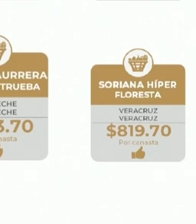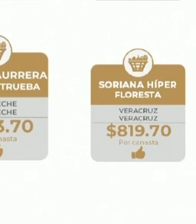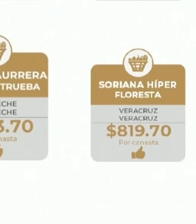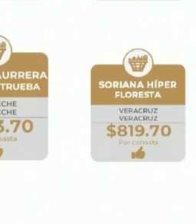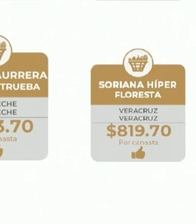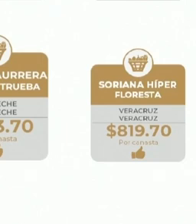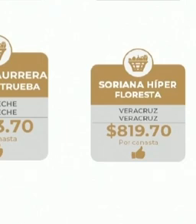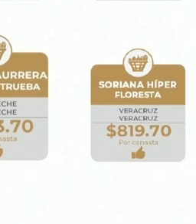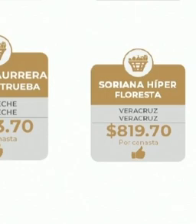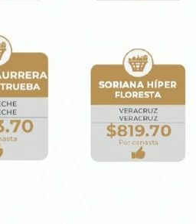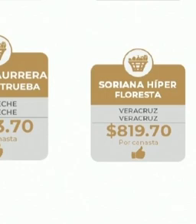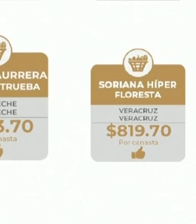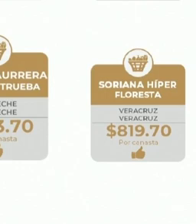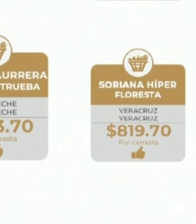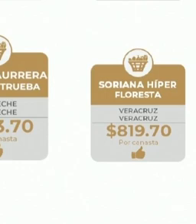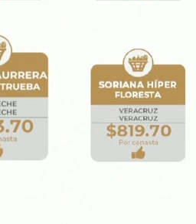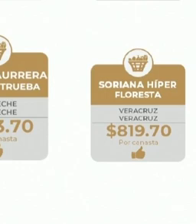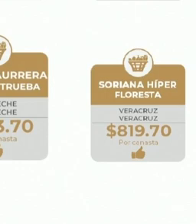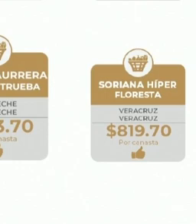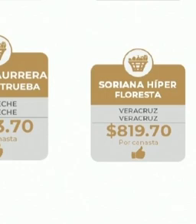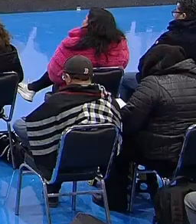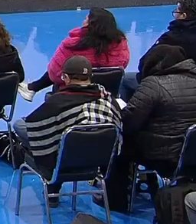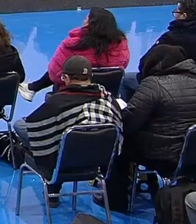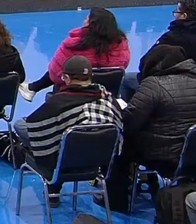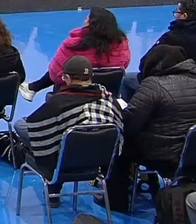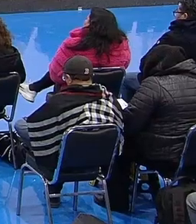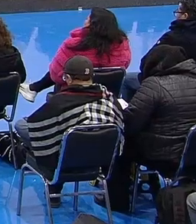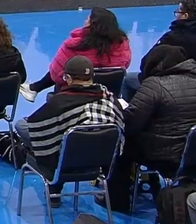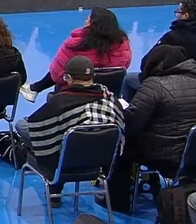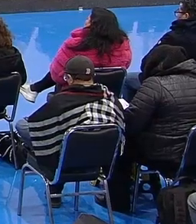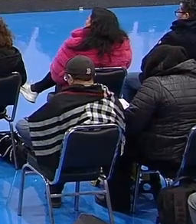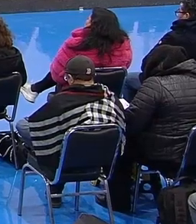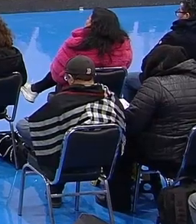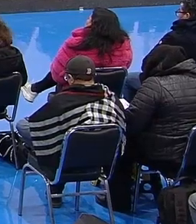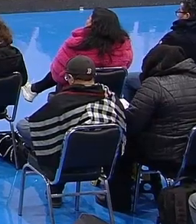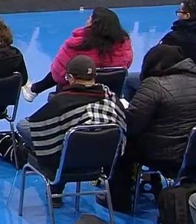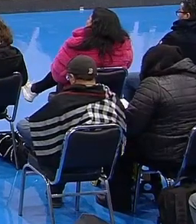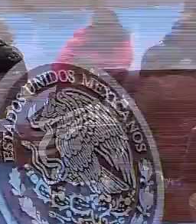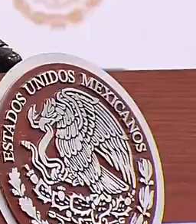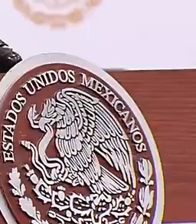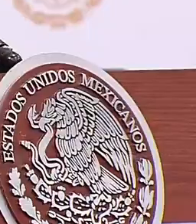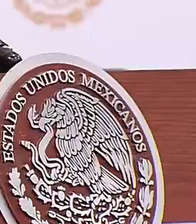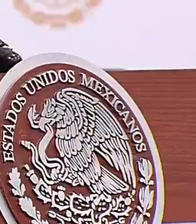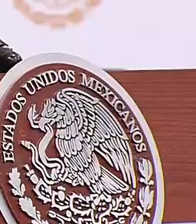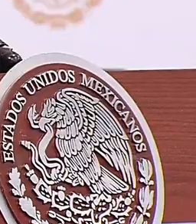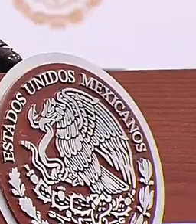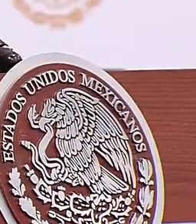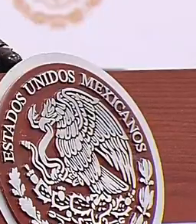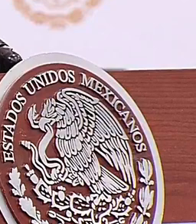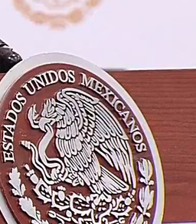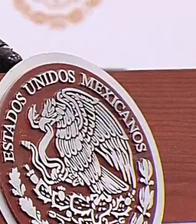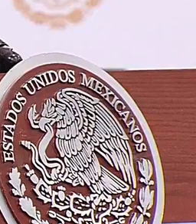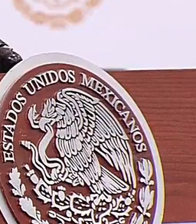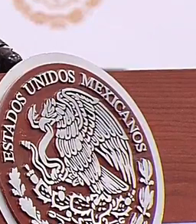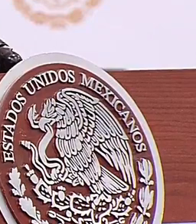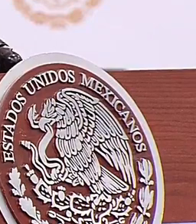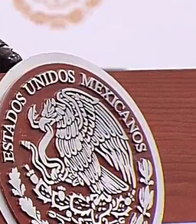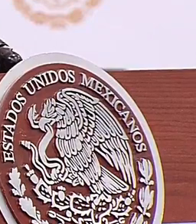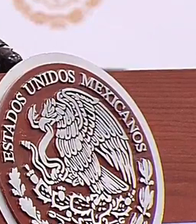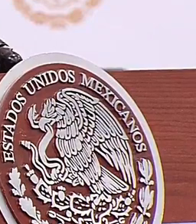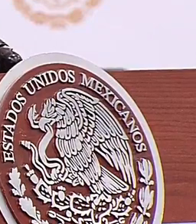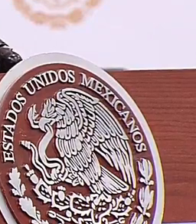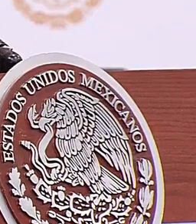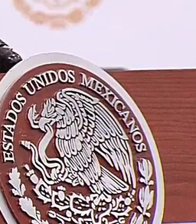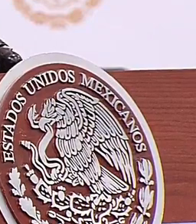70 centavos. Y este lunes, como es costumbre cada mes, tenemos remesas y en el quién es quién, en el envío de dinero,